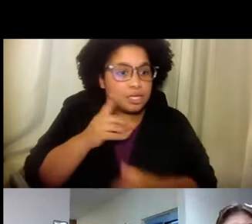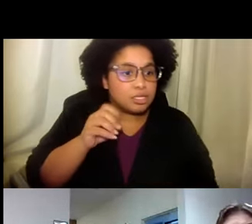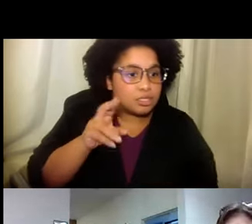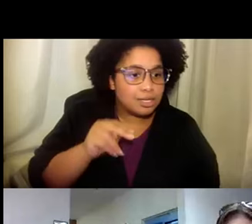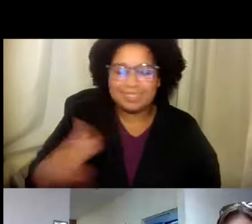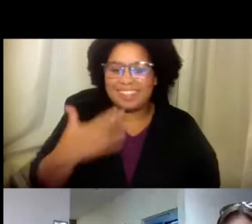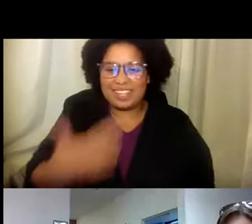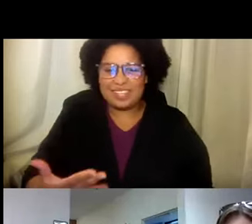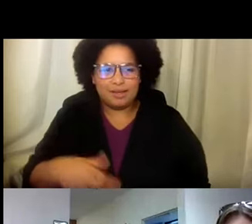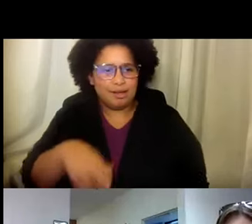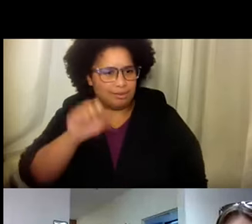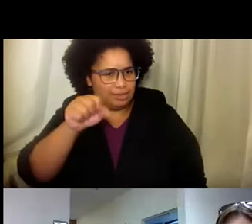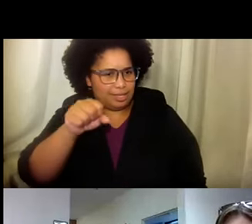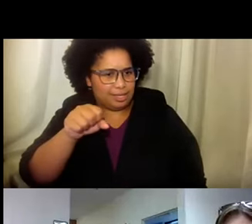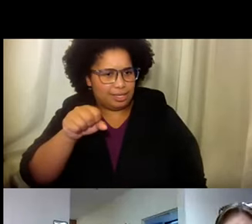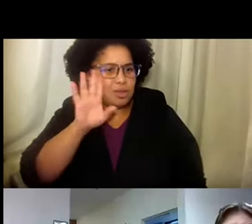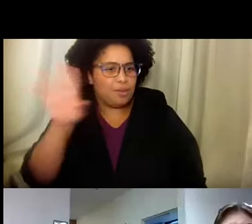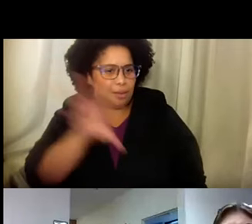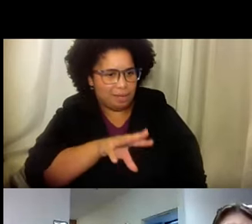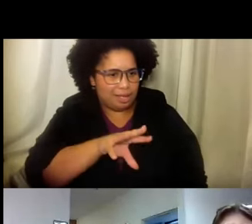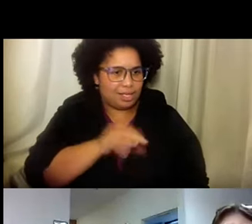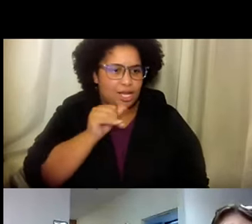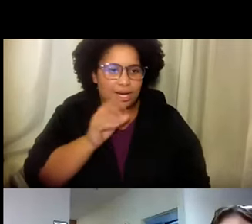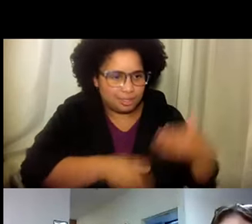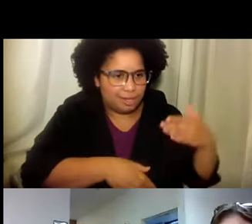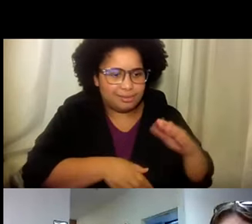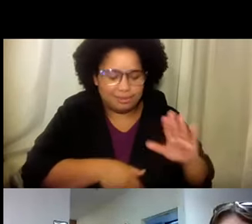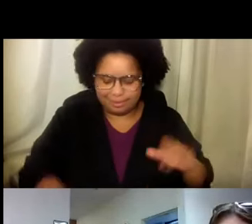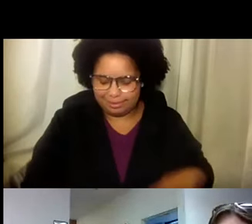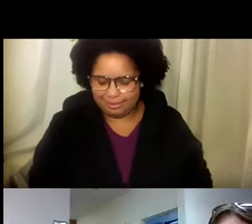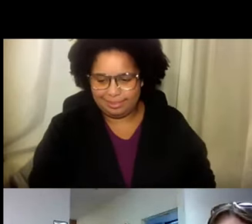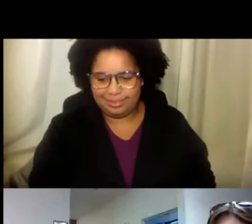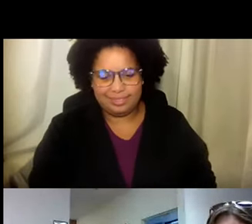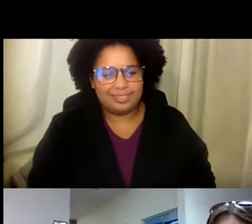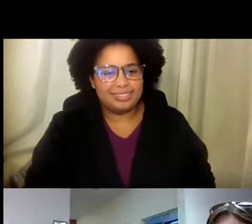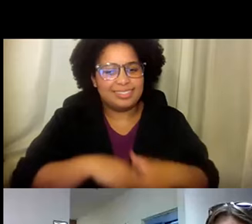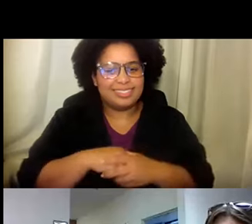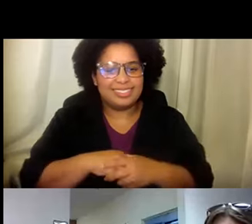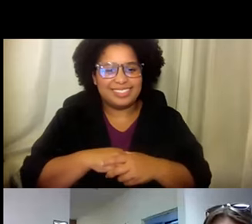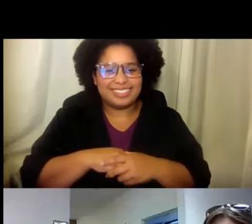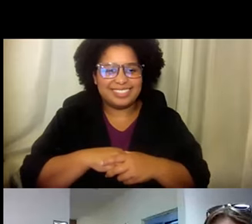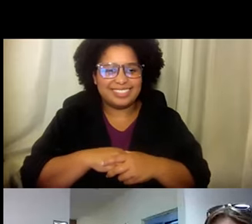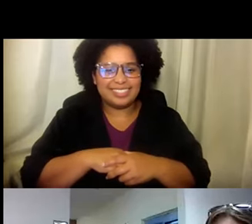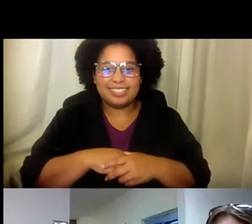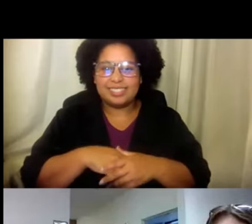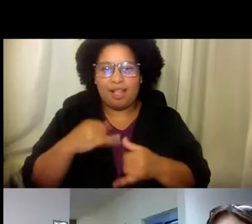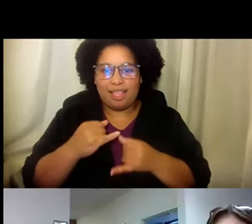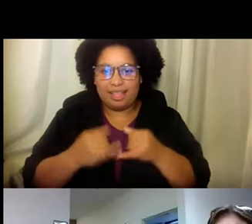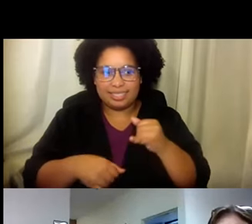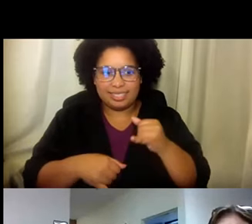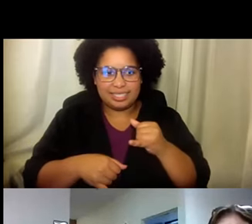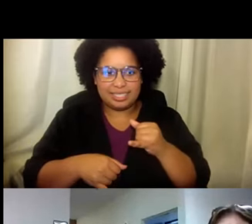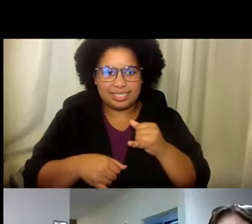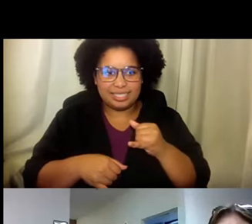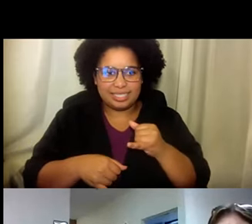¿Qué tú dices, Don? Gracias. Ah, muy bien. Y no te preocupes. Vamos a hablar un poquito más todavía. Todavía no han acabado.